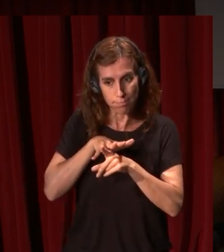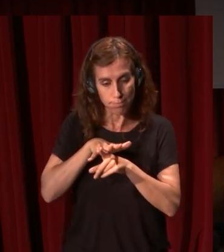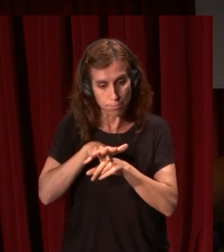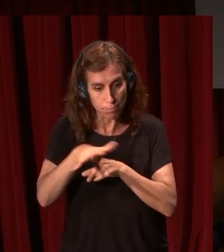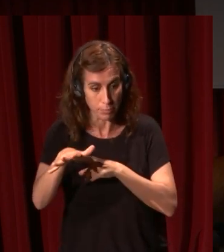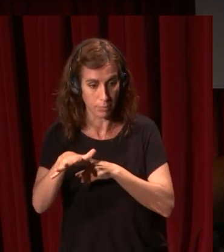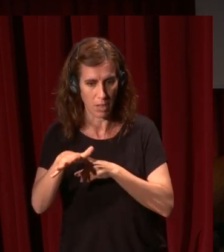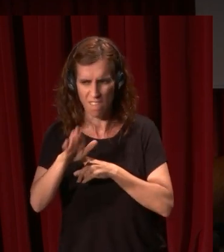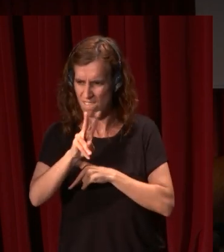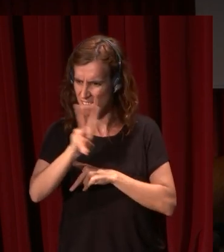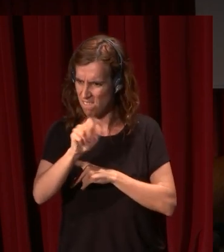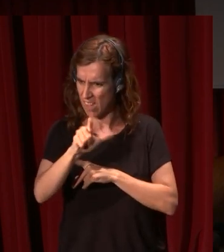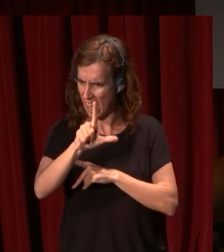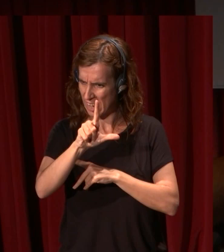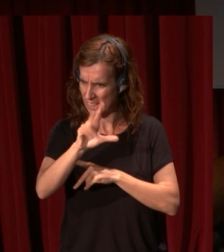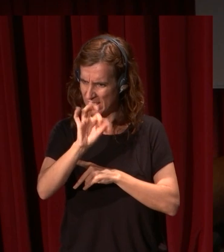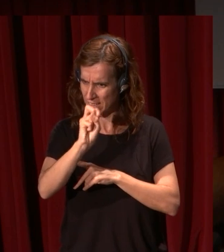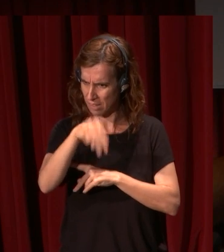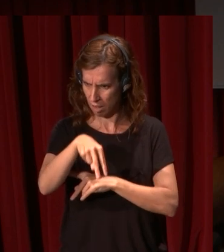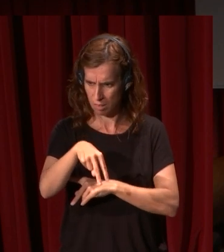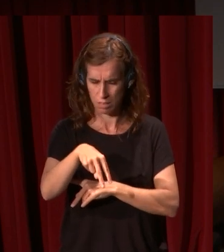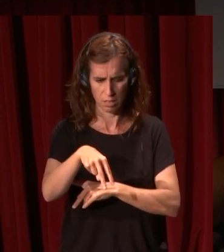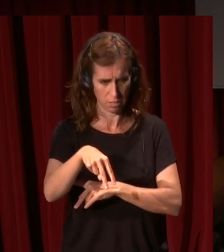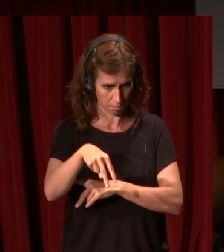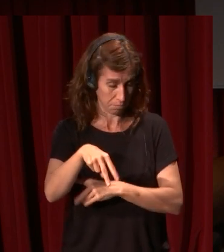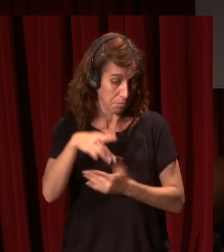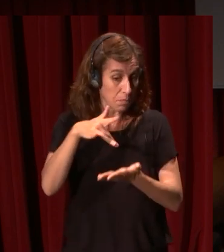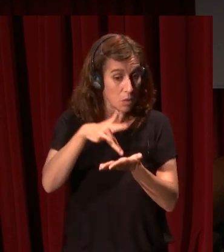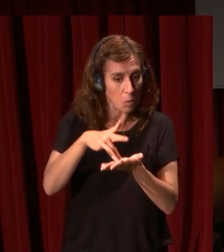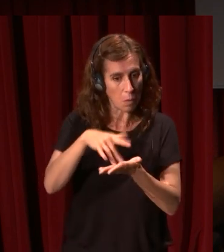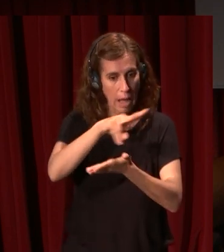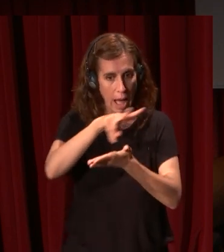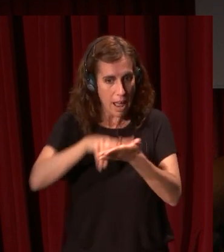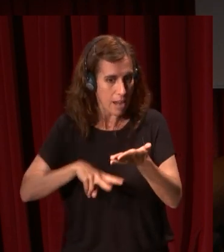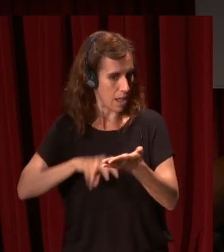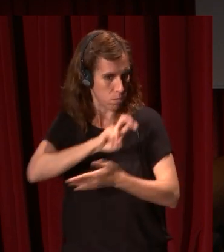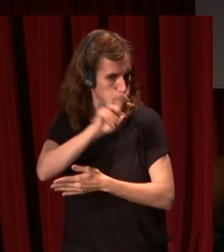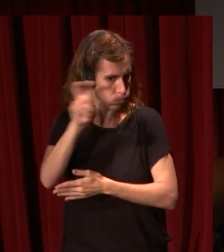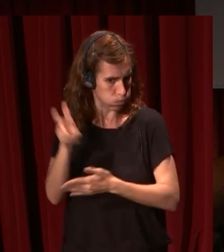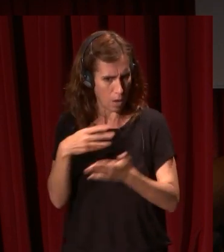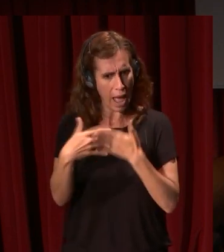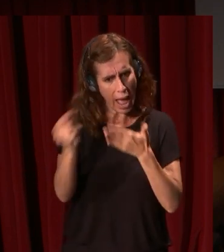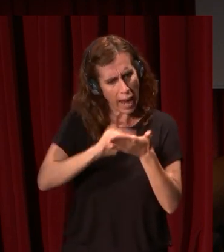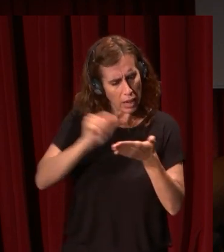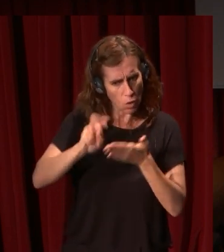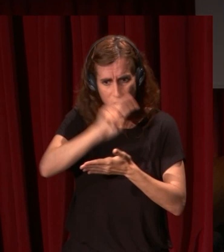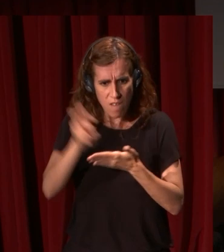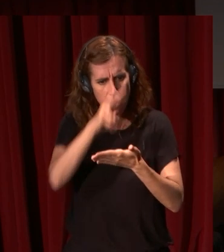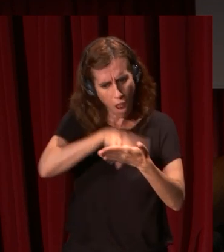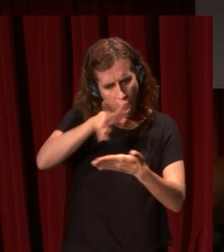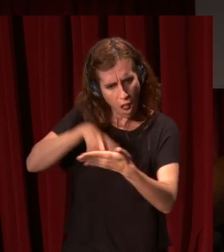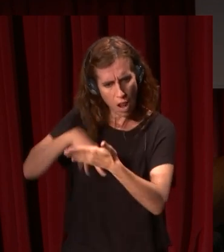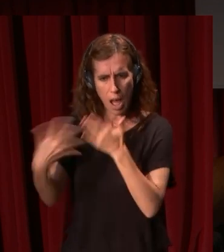trae el greco Frans Hall no va a Venecia pero lee lee a Vasari lee a Van Mander lee varios escritores que explican cómo pinta